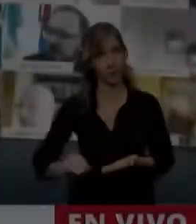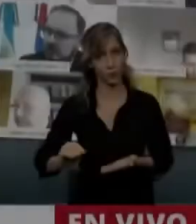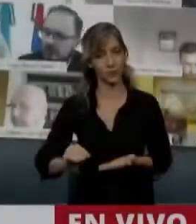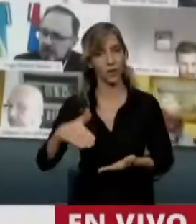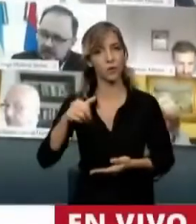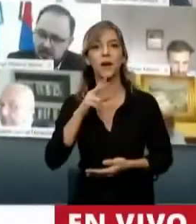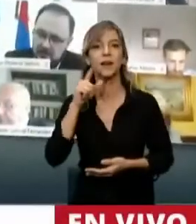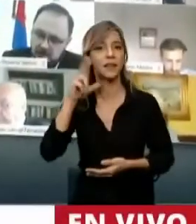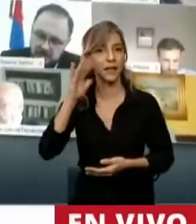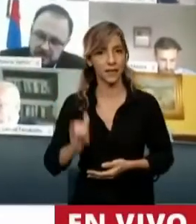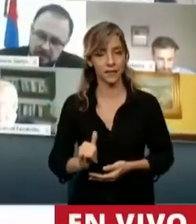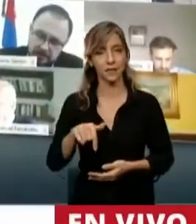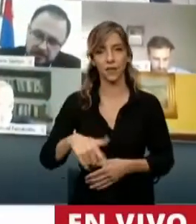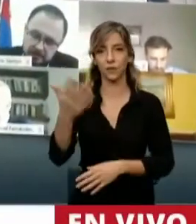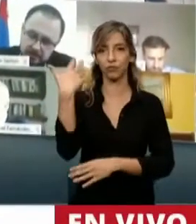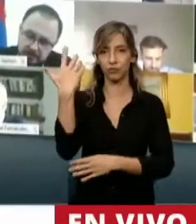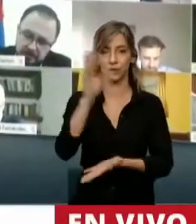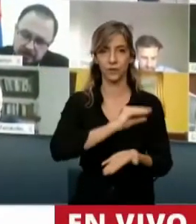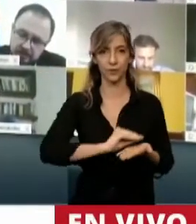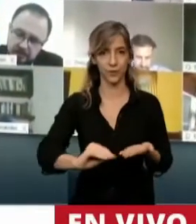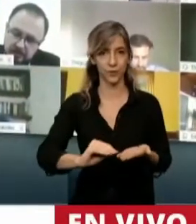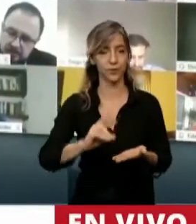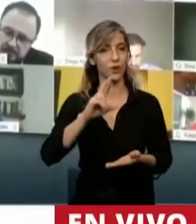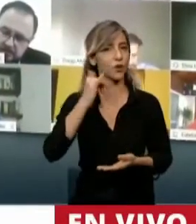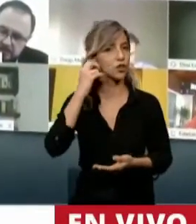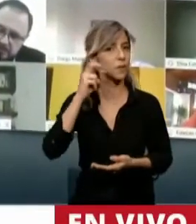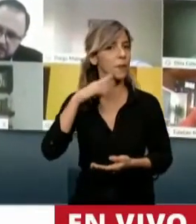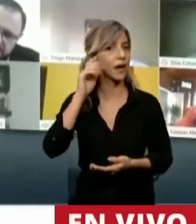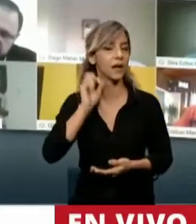Tiene la palabra el diputado Ariel Rosenberger.